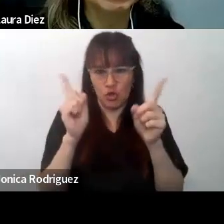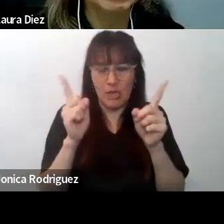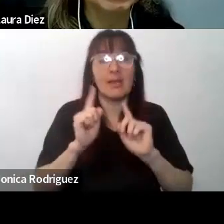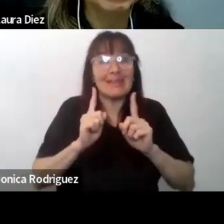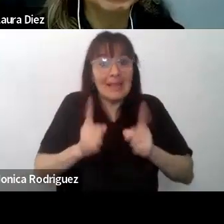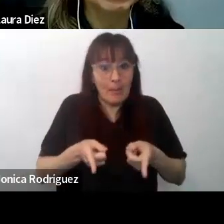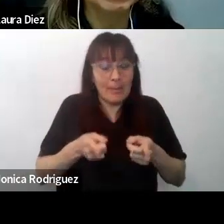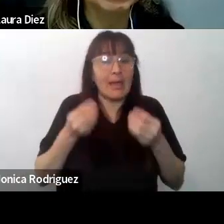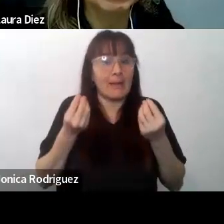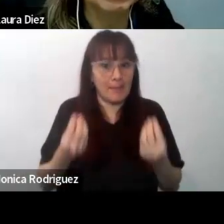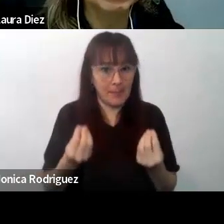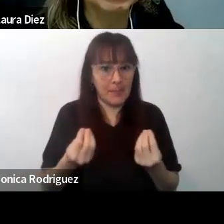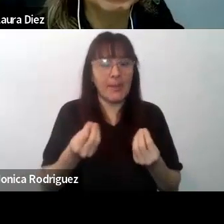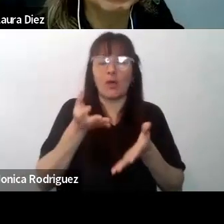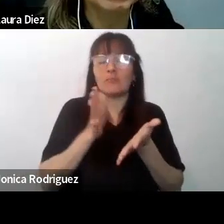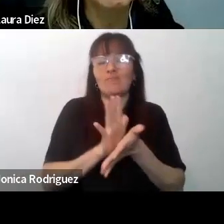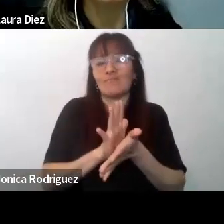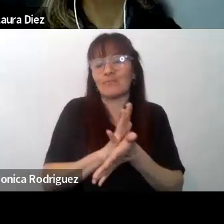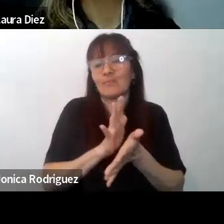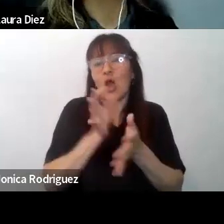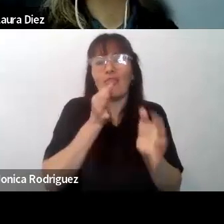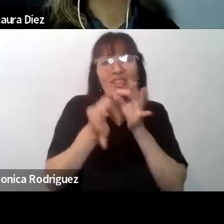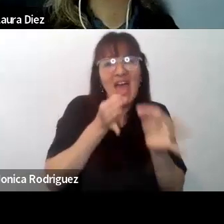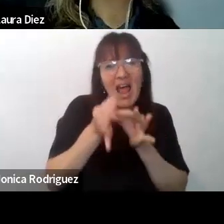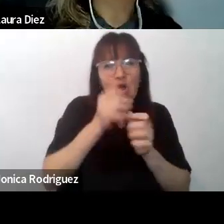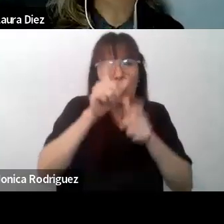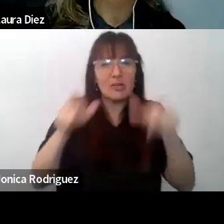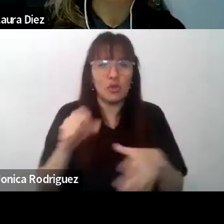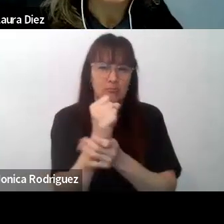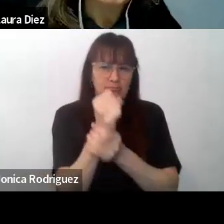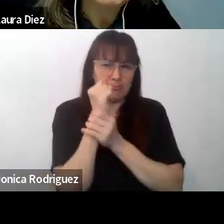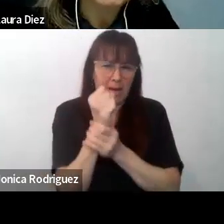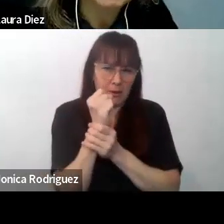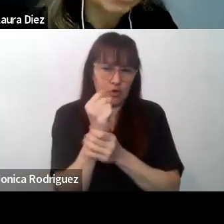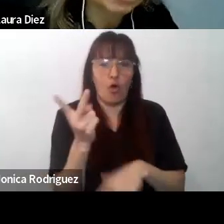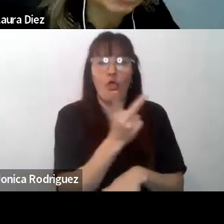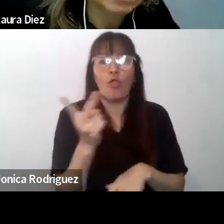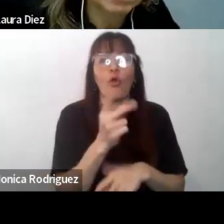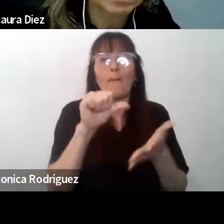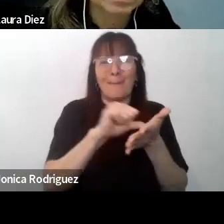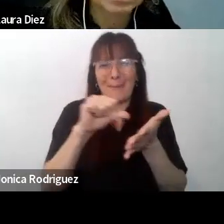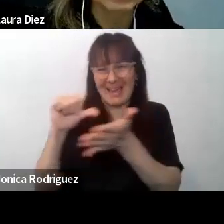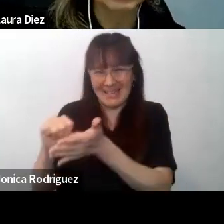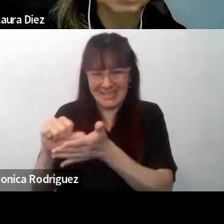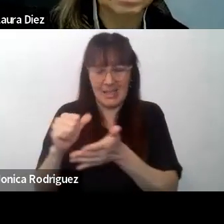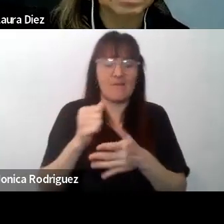establecer un diálogo entre expertos de ambos países para compartir buenas prácticas.